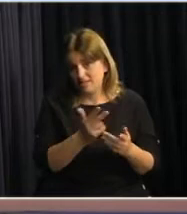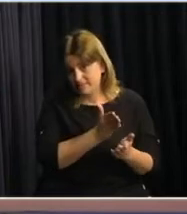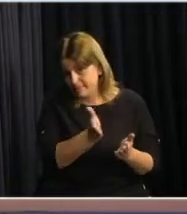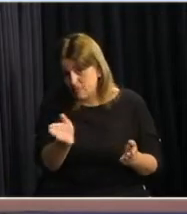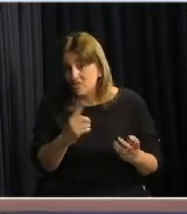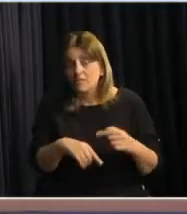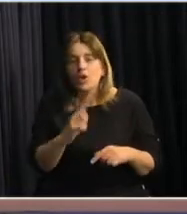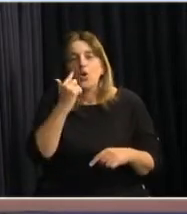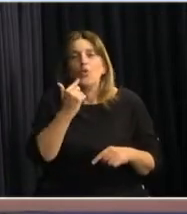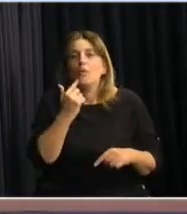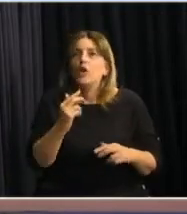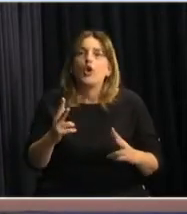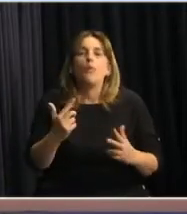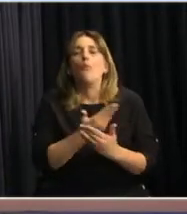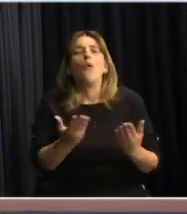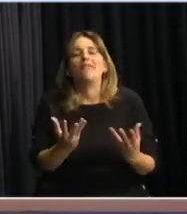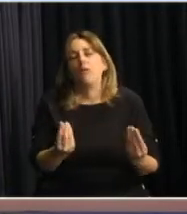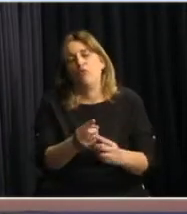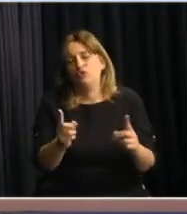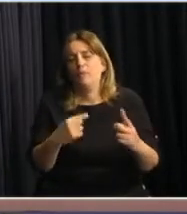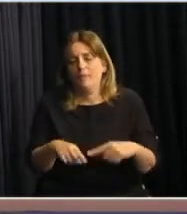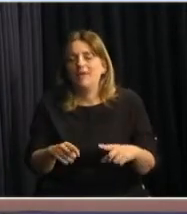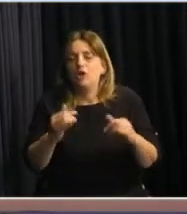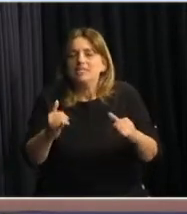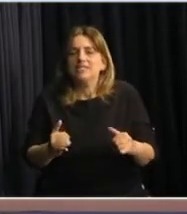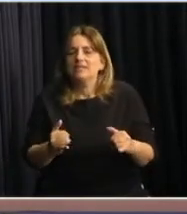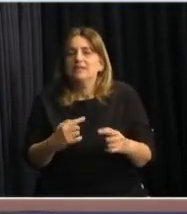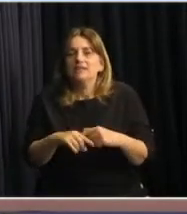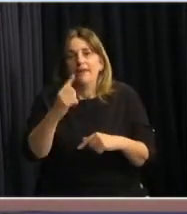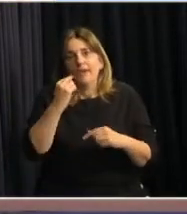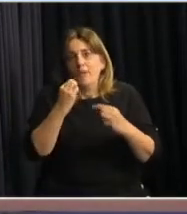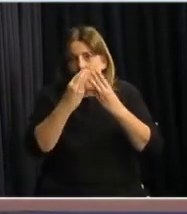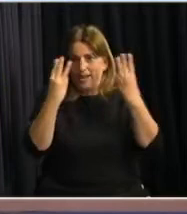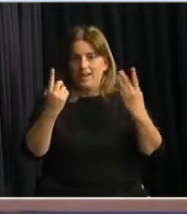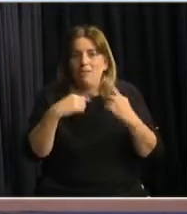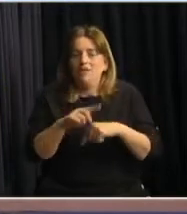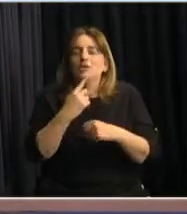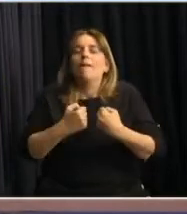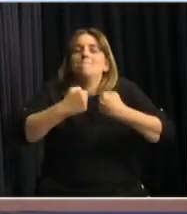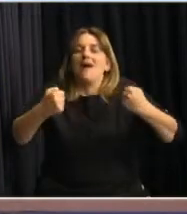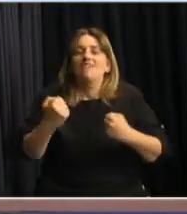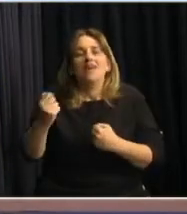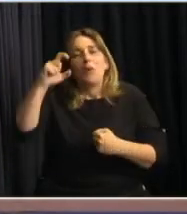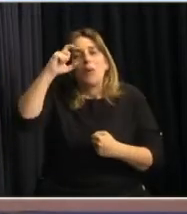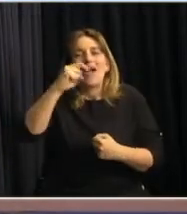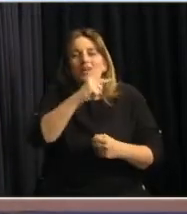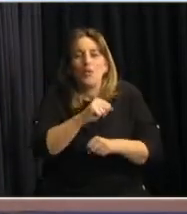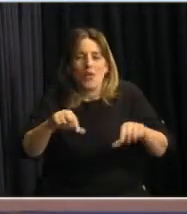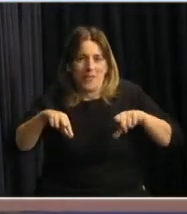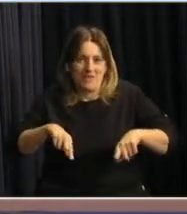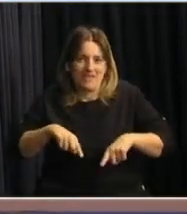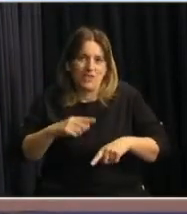claro, que no dicen demasiado más que los números macro y por eso me gustaría que el Ministro Bartol profundice en estos